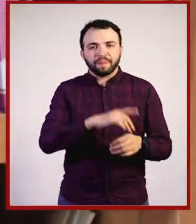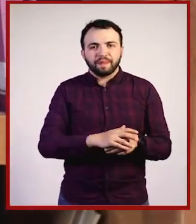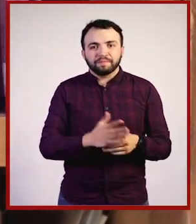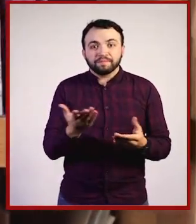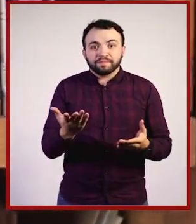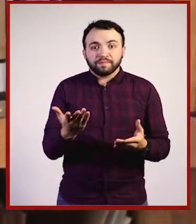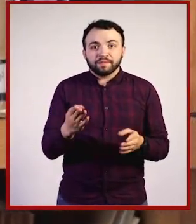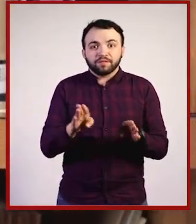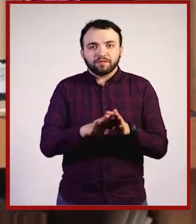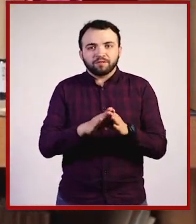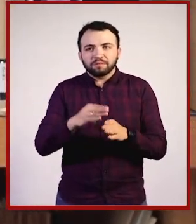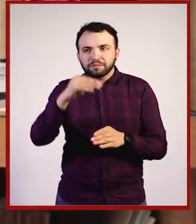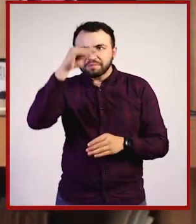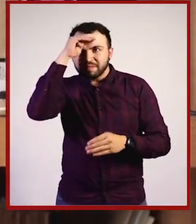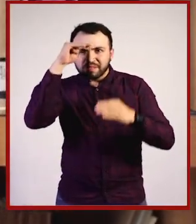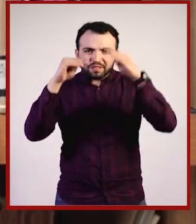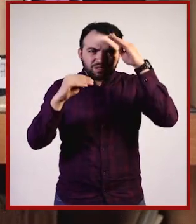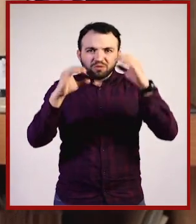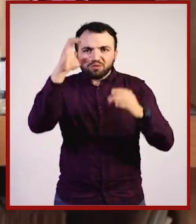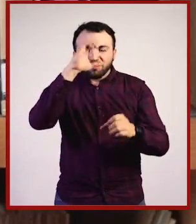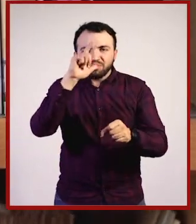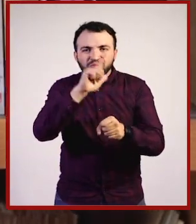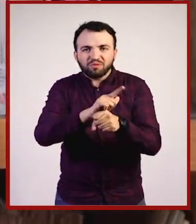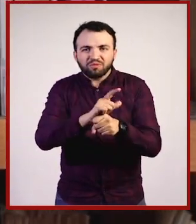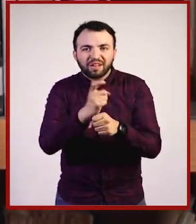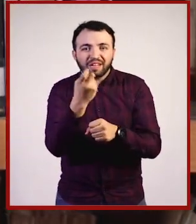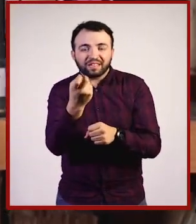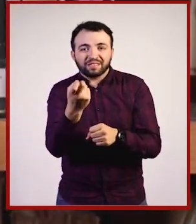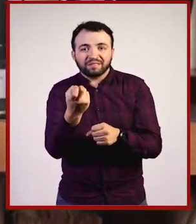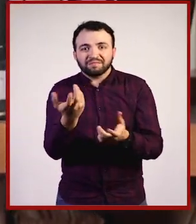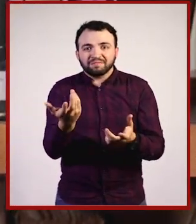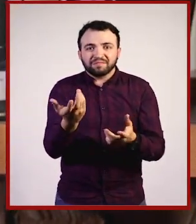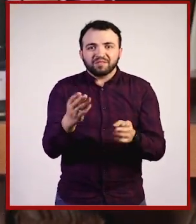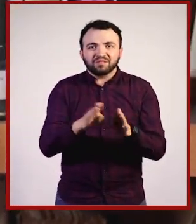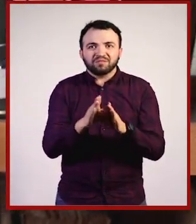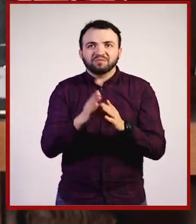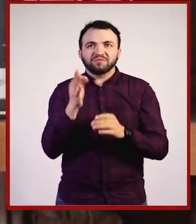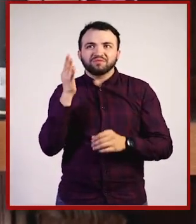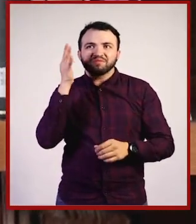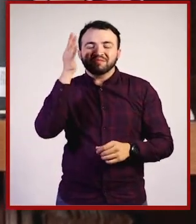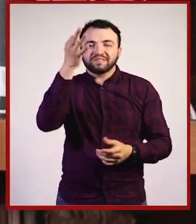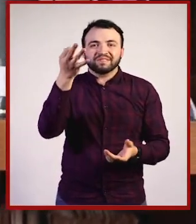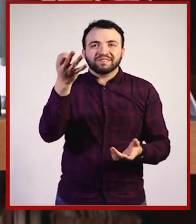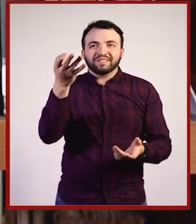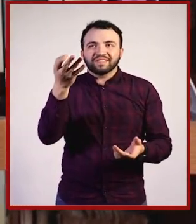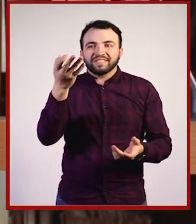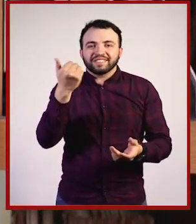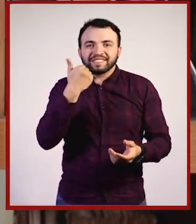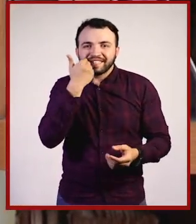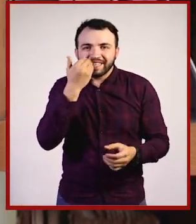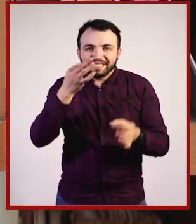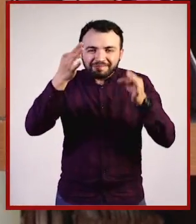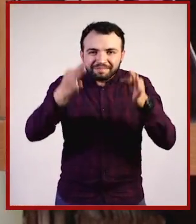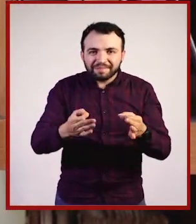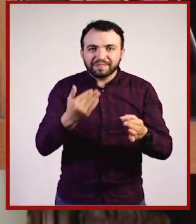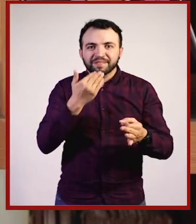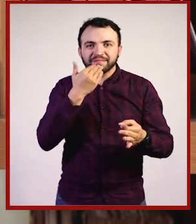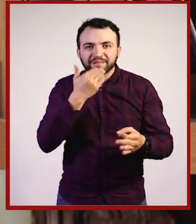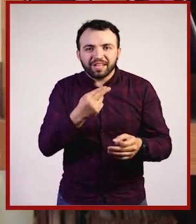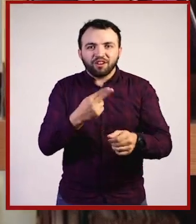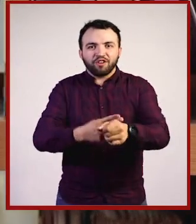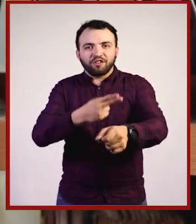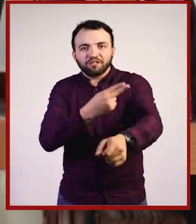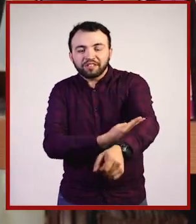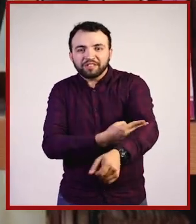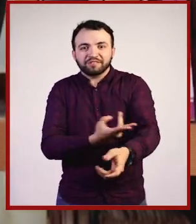cuando hablamos de cultura cívica. Es decir, como una aspiración tal vez un poco utópica. O como la práctica ciudadana que busca